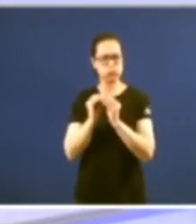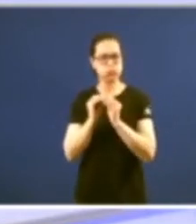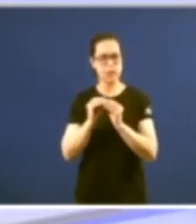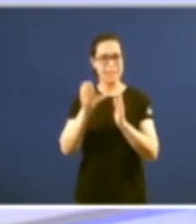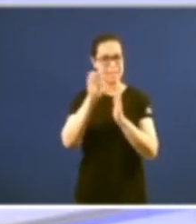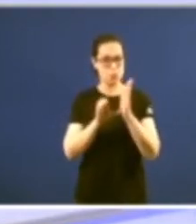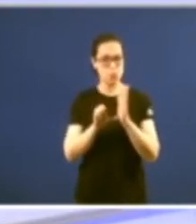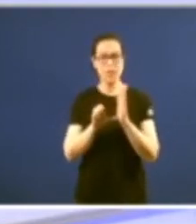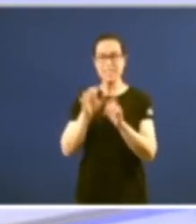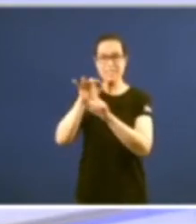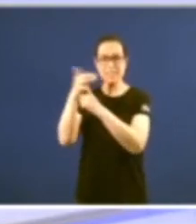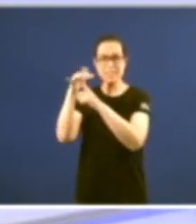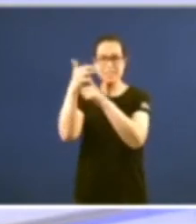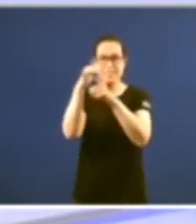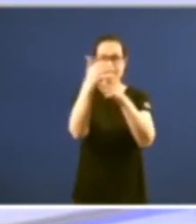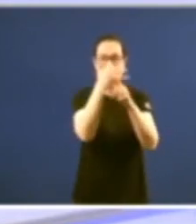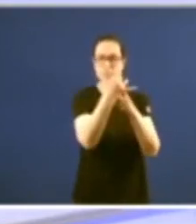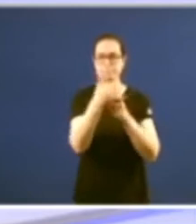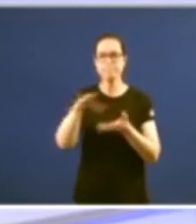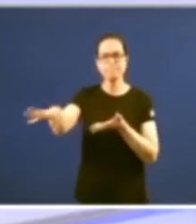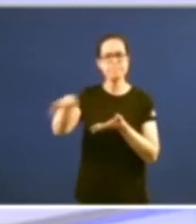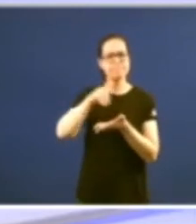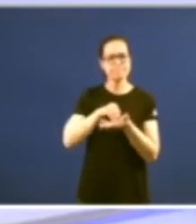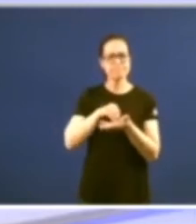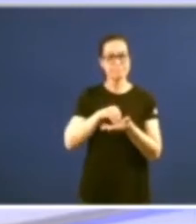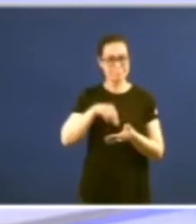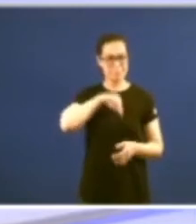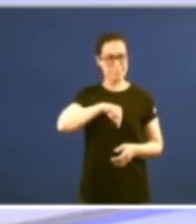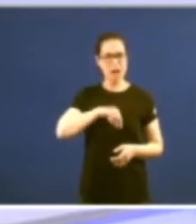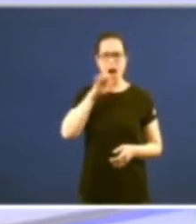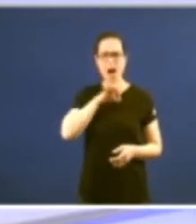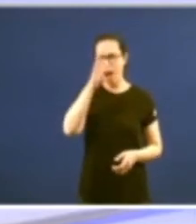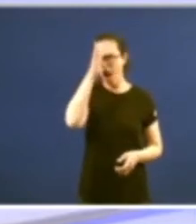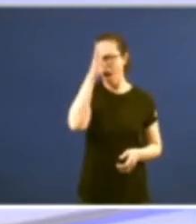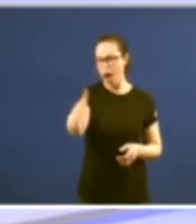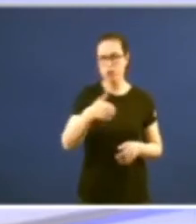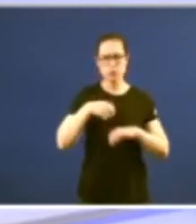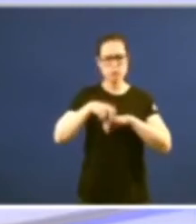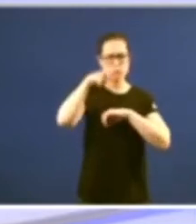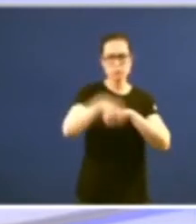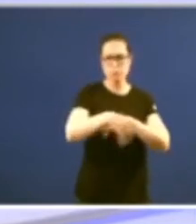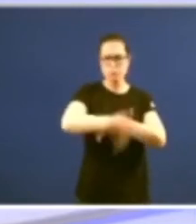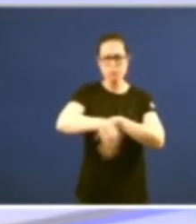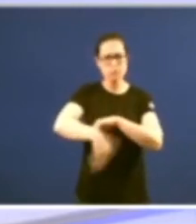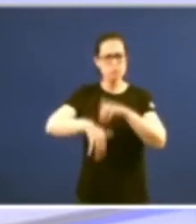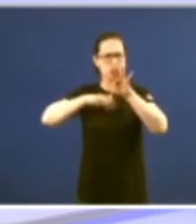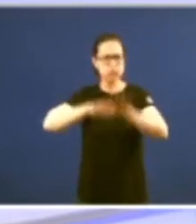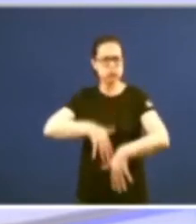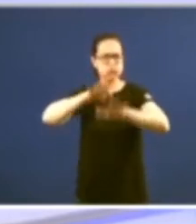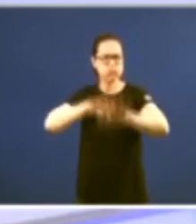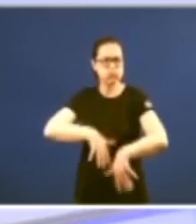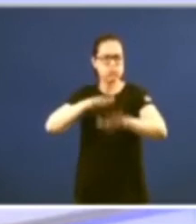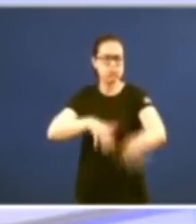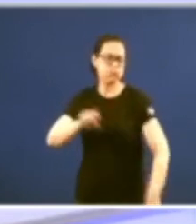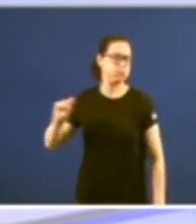circunstancias as que levaron aos galegos fartos a sair a rúa na máis nutrida manifestación que se lembra nunca en